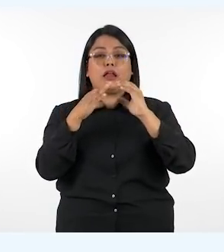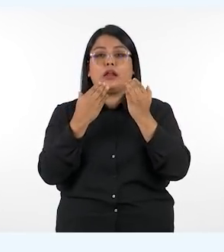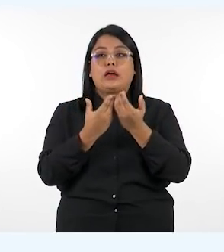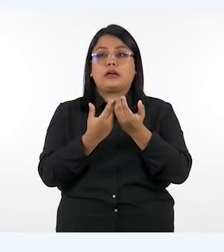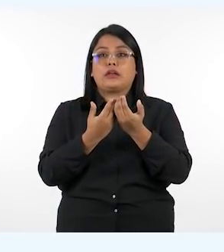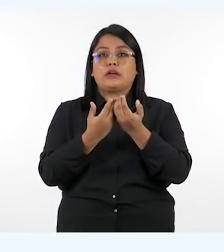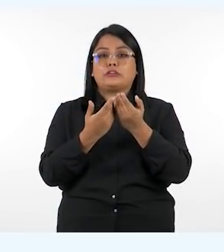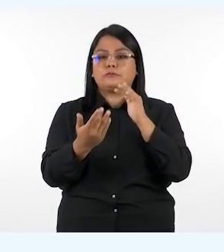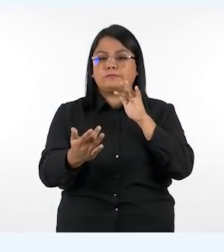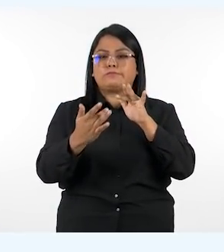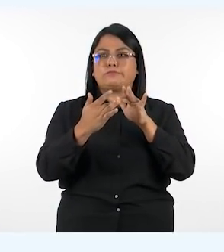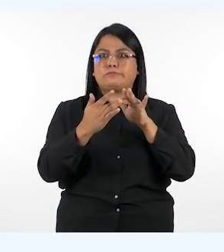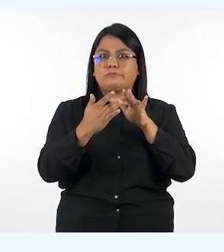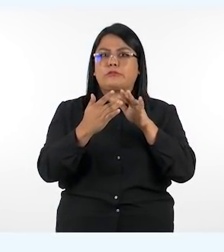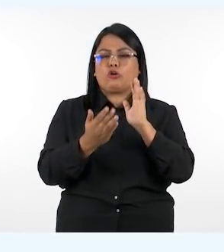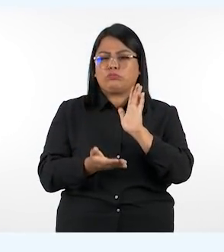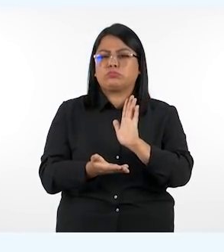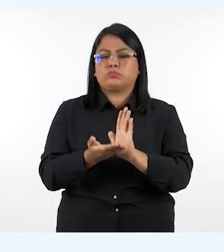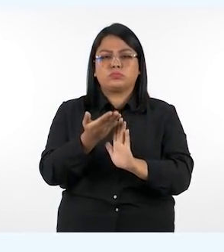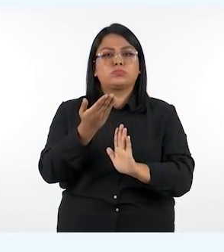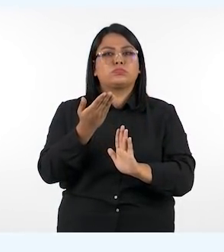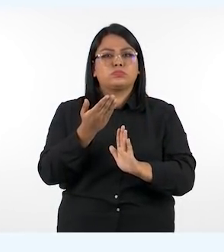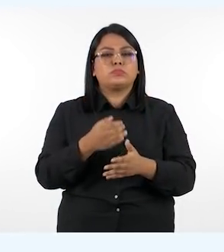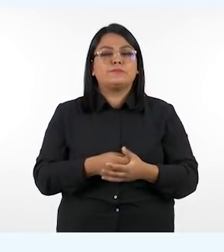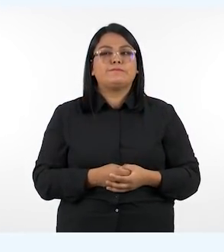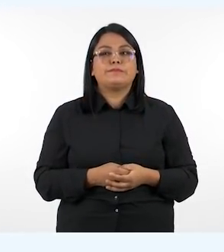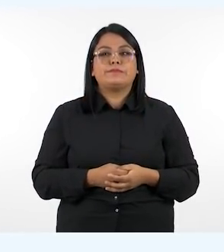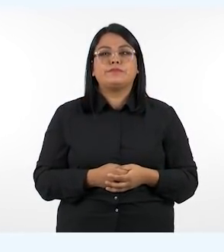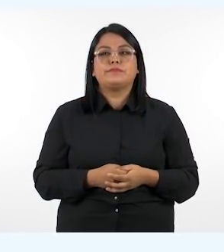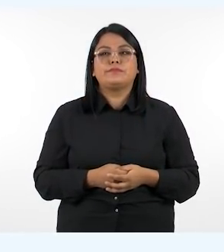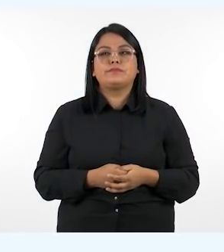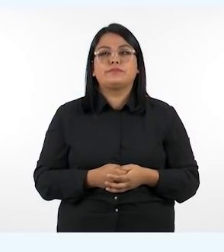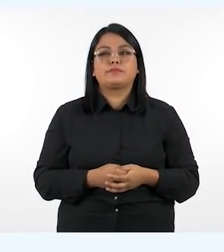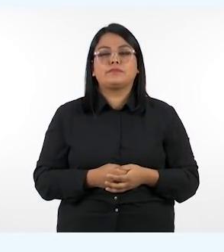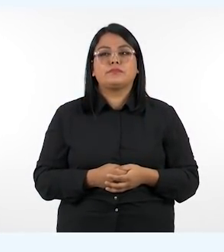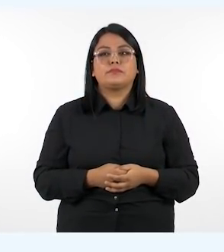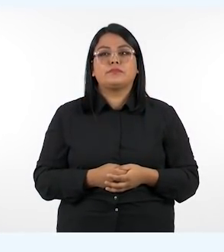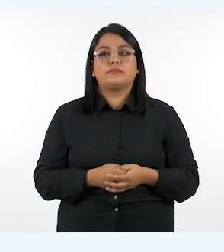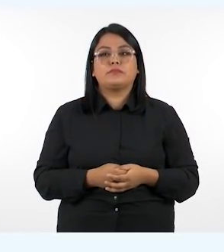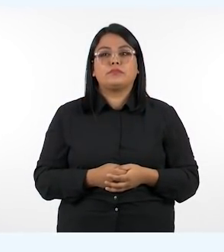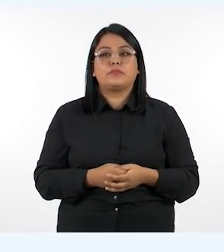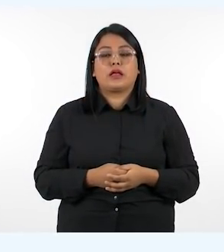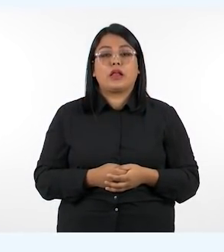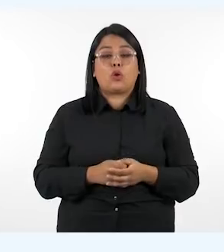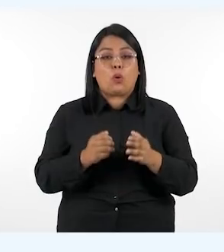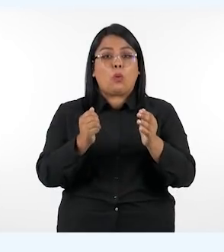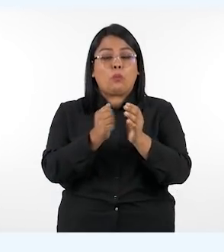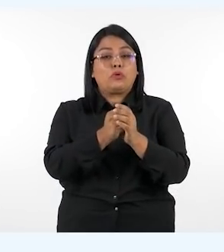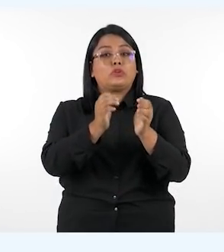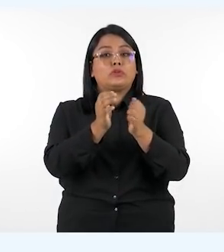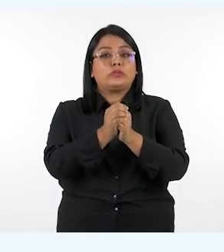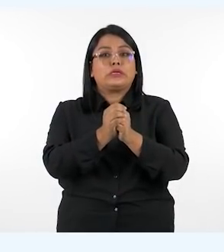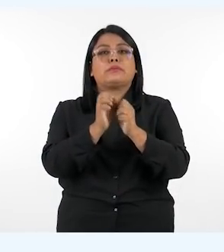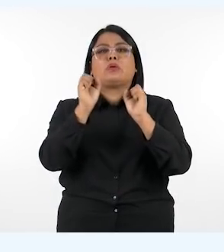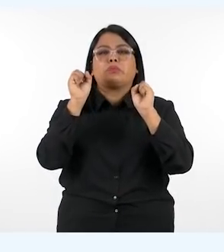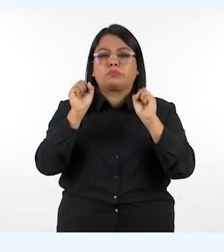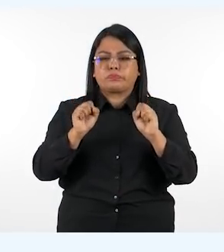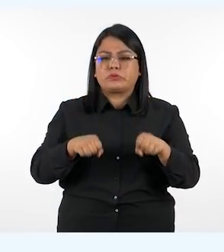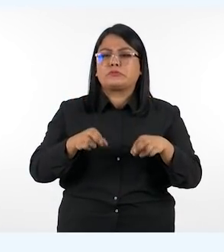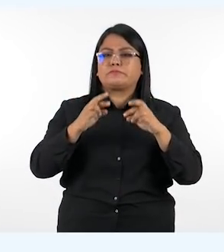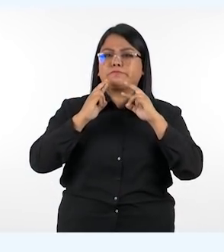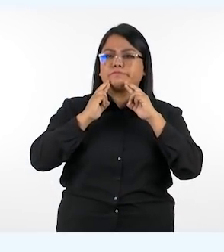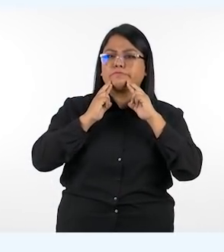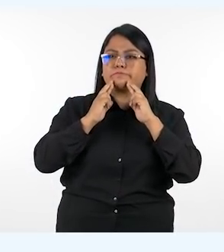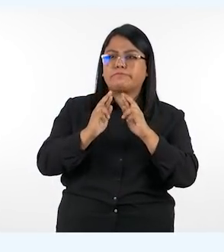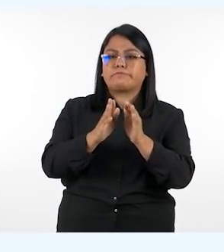para asociarlo con lo desarrollado durante ésta la intención es que los problemas se resuelvan directamente